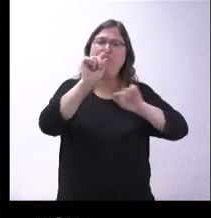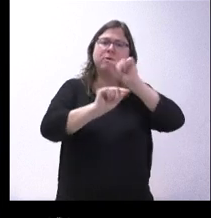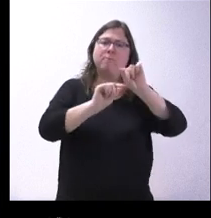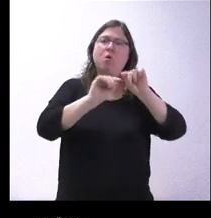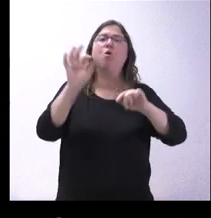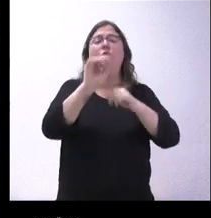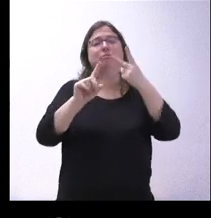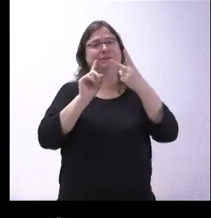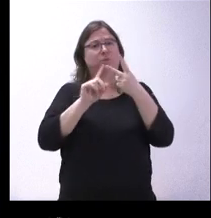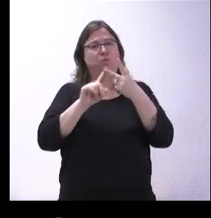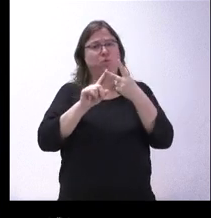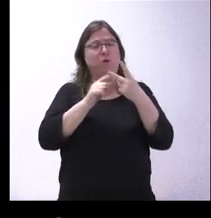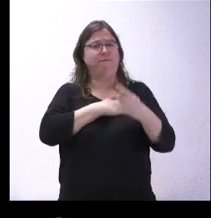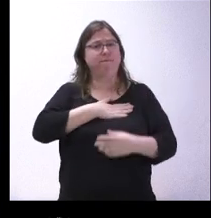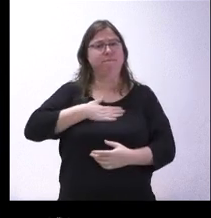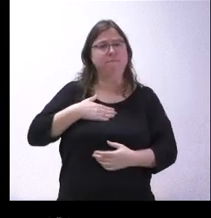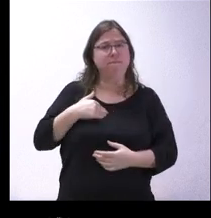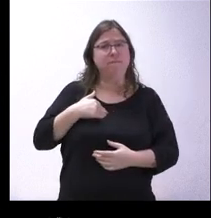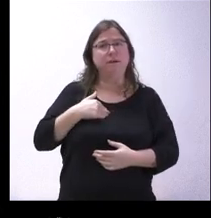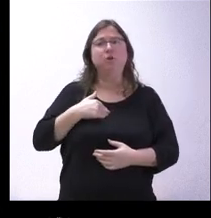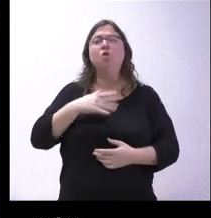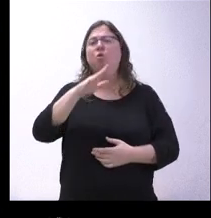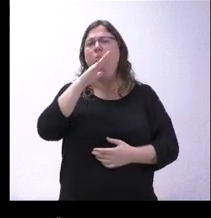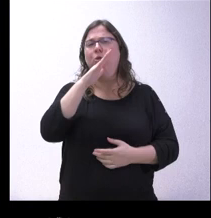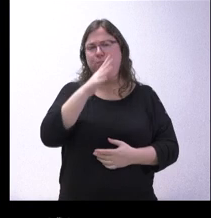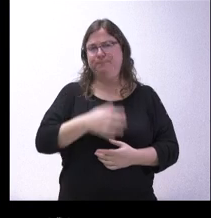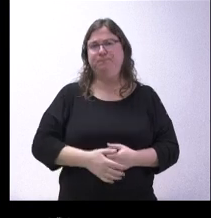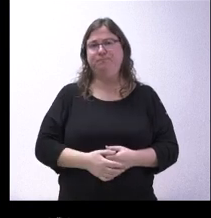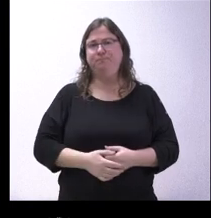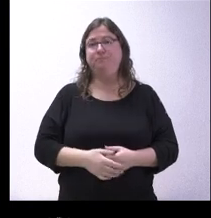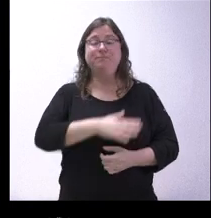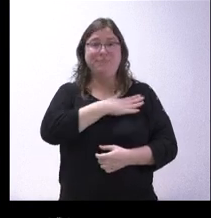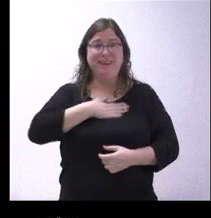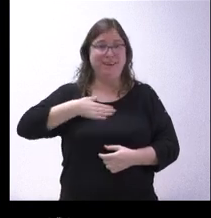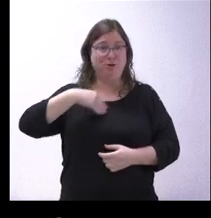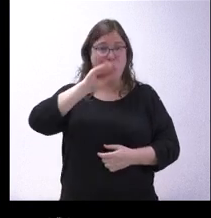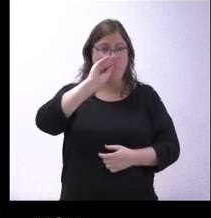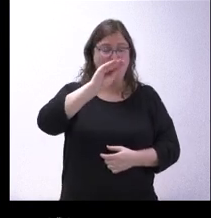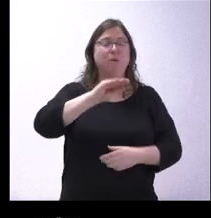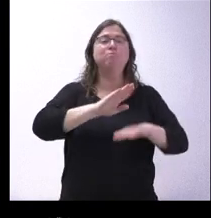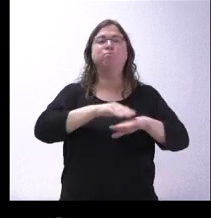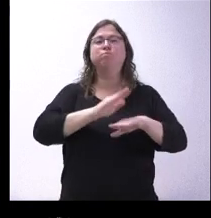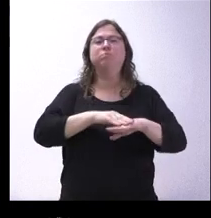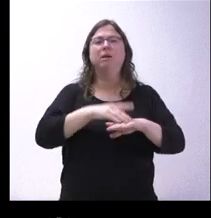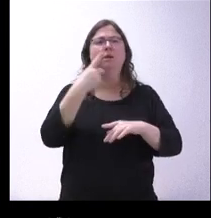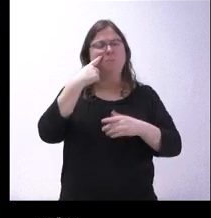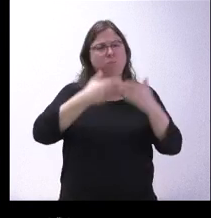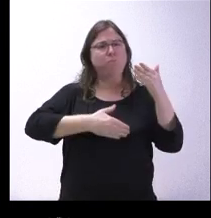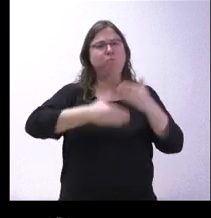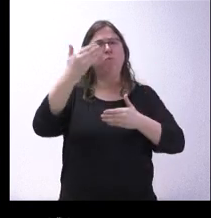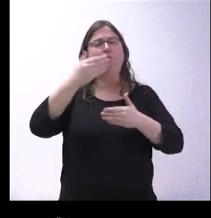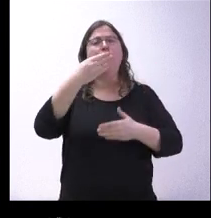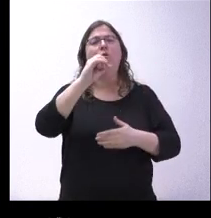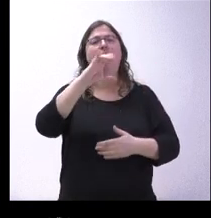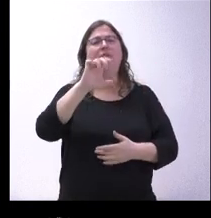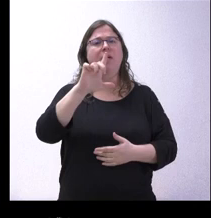además, en segundo lugar, quería publicar porque hemos visto, quería preguntar, perdona, porque hemos visto publicado en el BOCIL el anuncio de